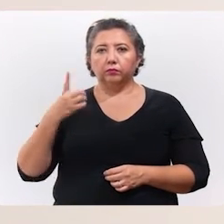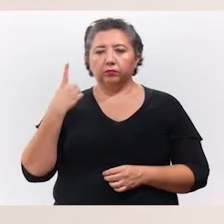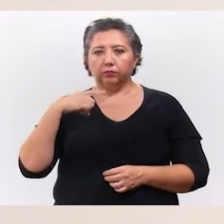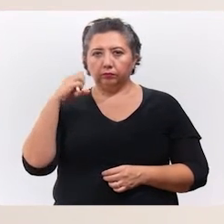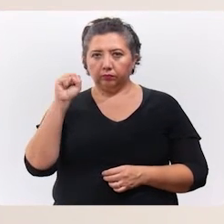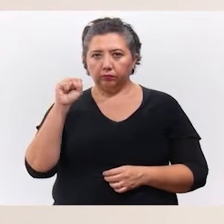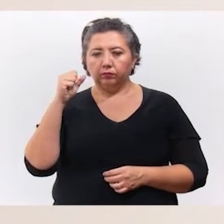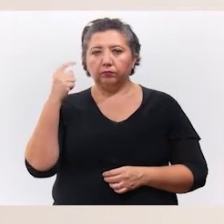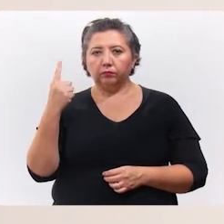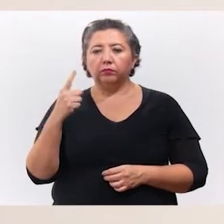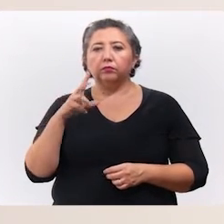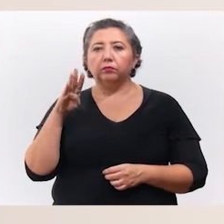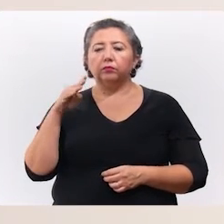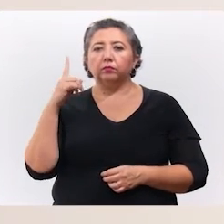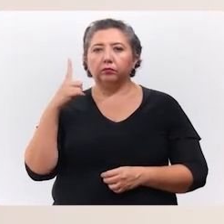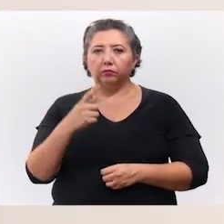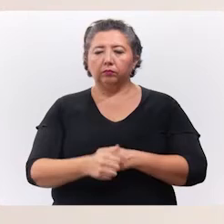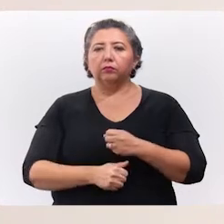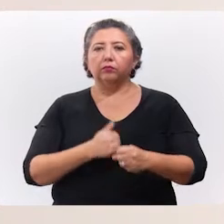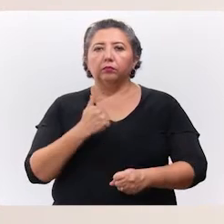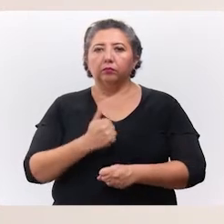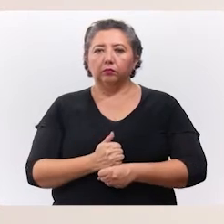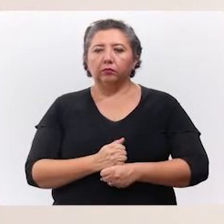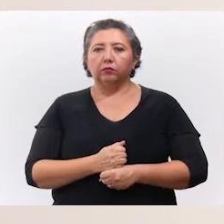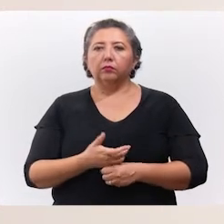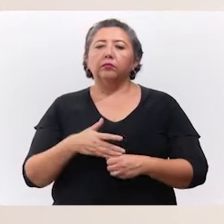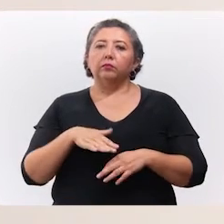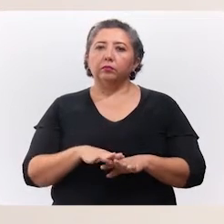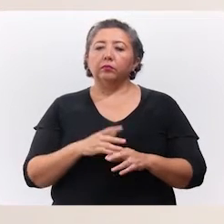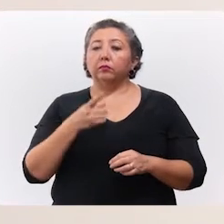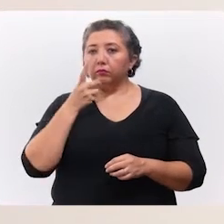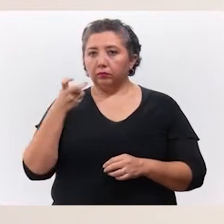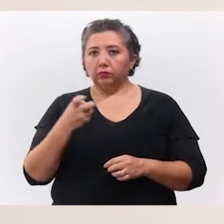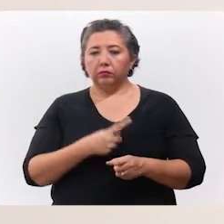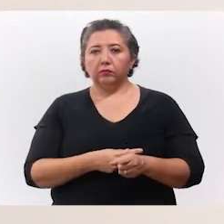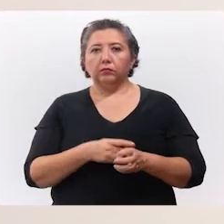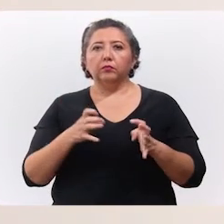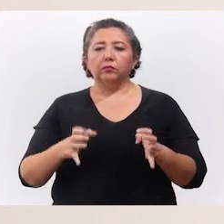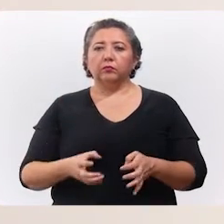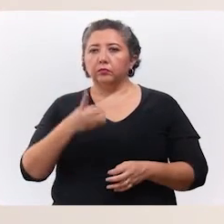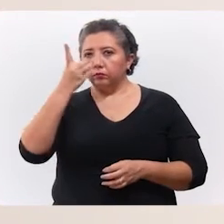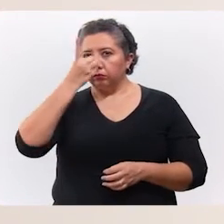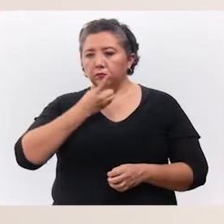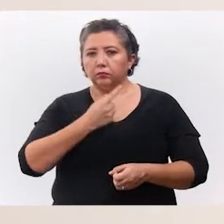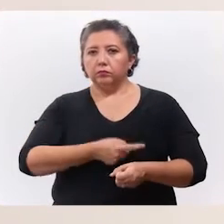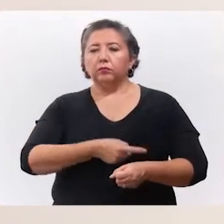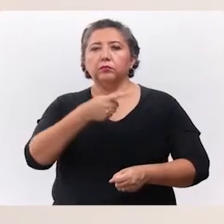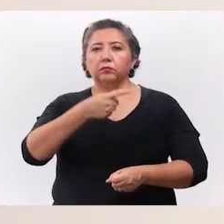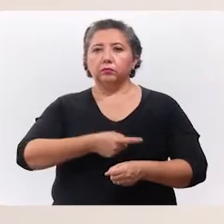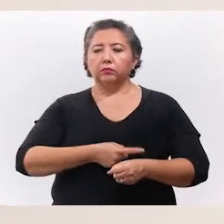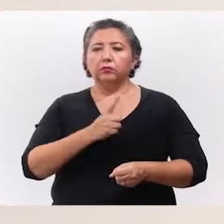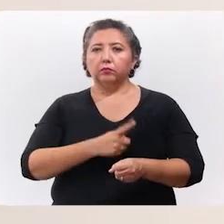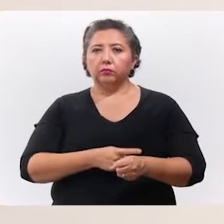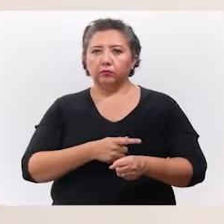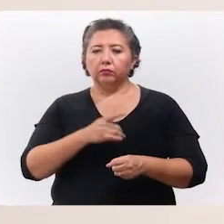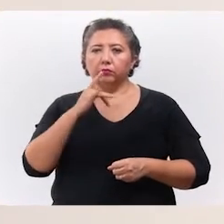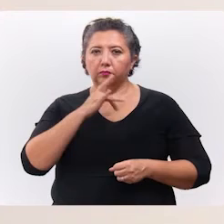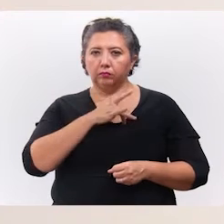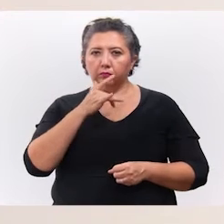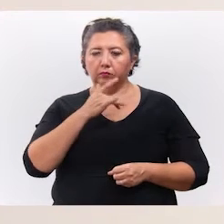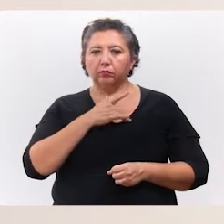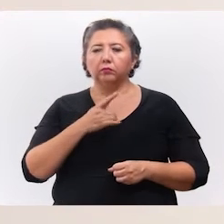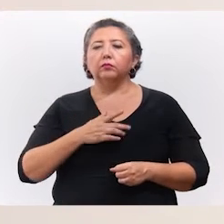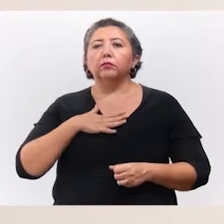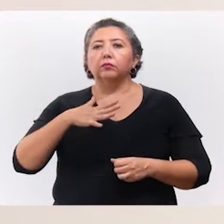de edad de 61 a 91 años. Entre sus principales enfermedades se encontraban diabetes, hipertensión, enfermedad cardiovascular,